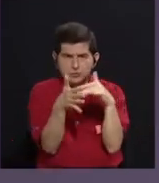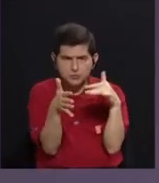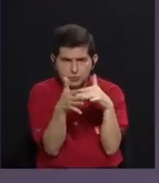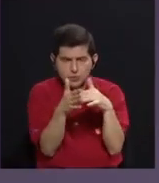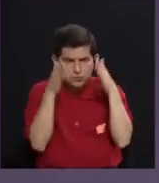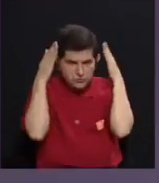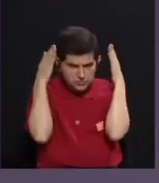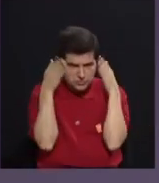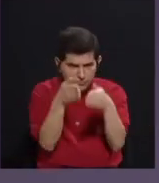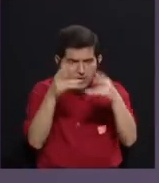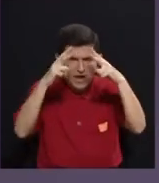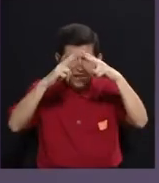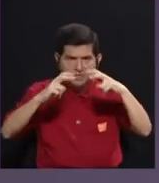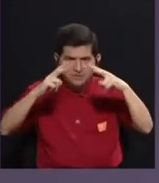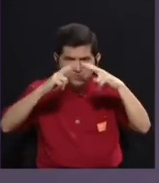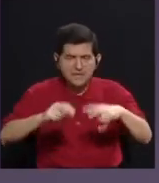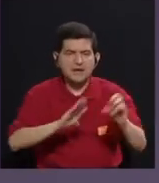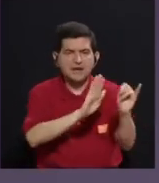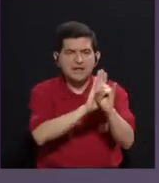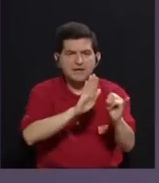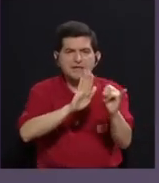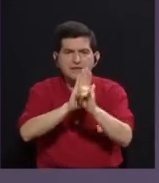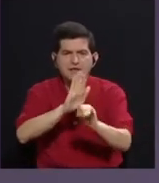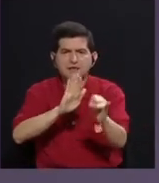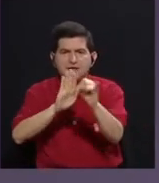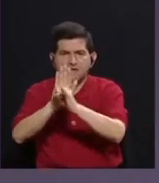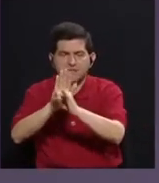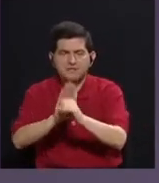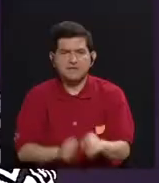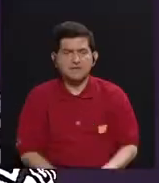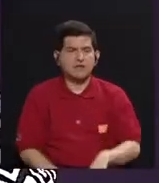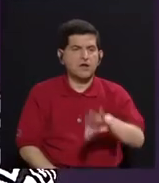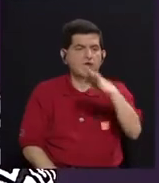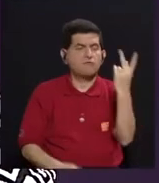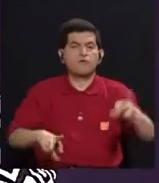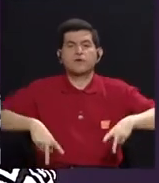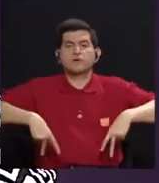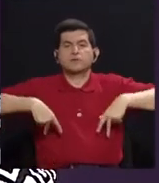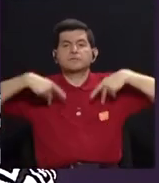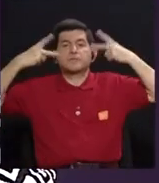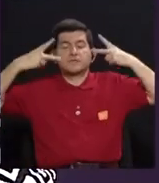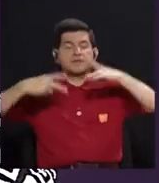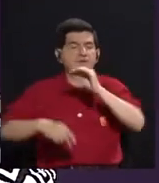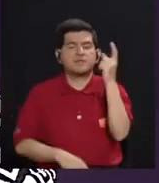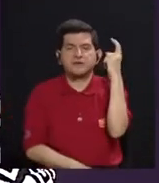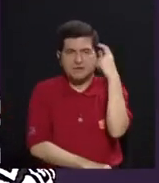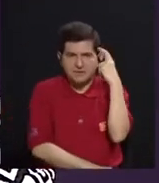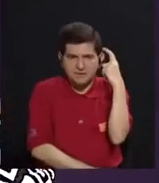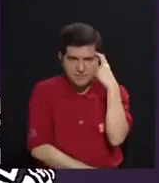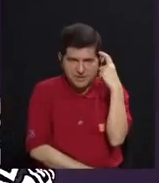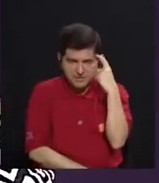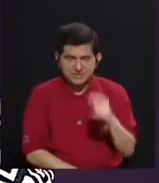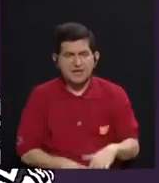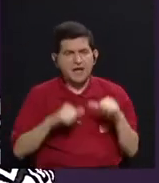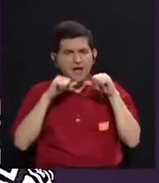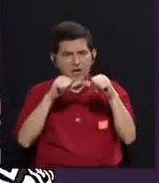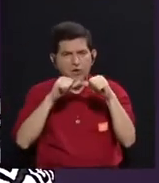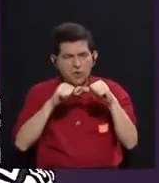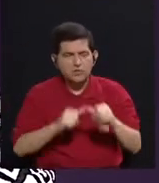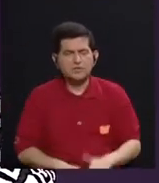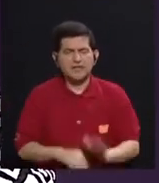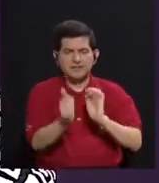dirigidos a analizar estas identidades, estas formas de vida, estas formas de pensamiento que están en constante